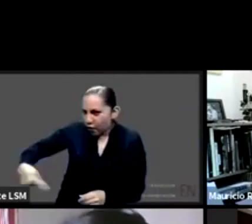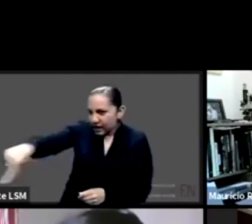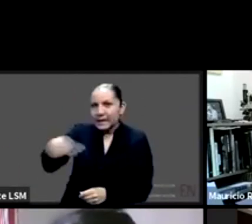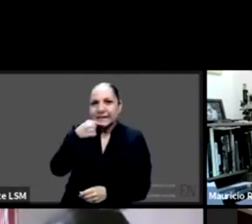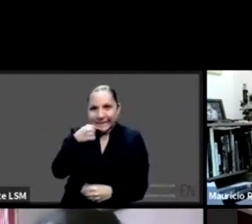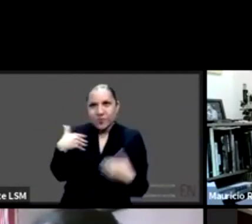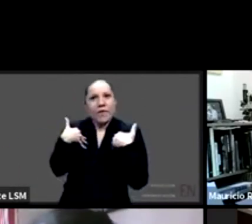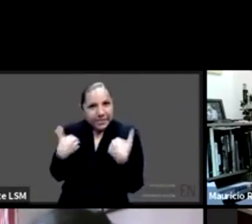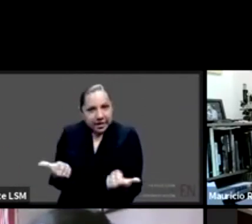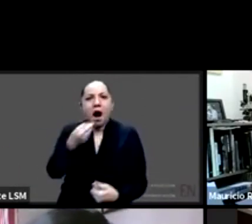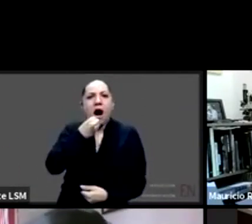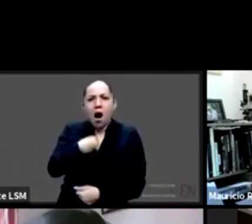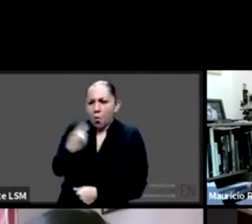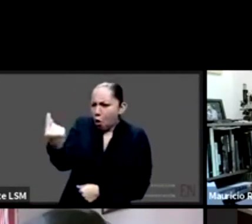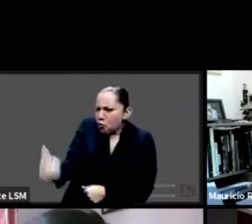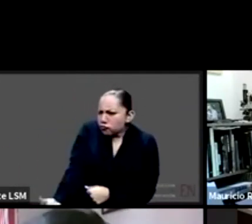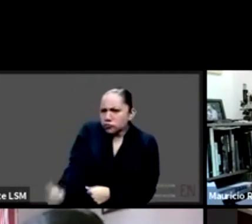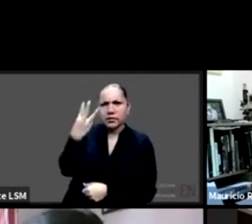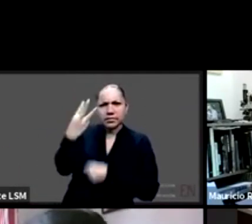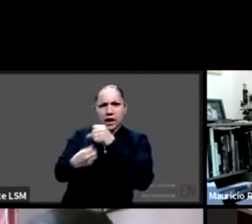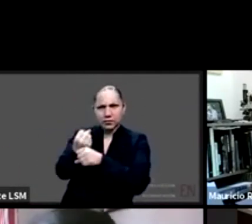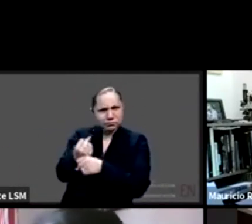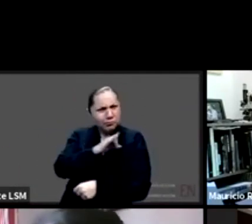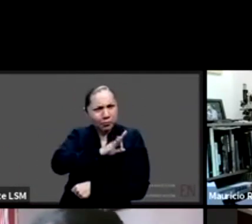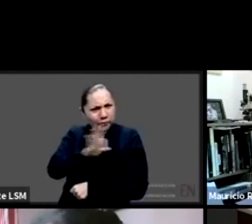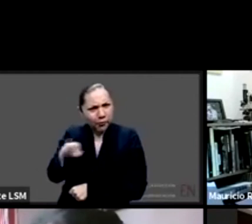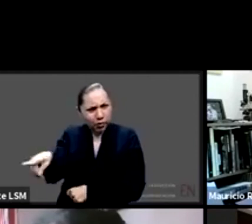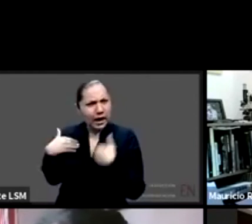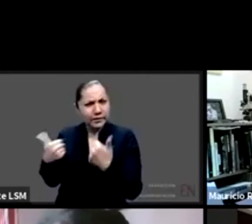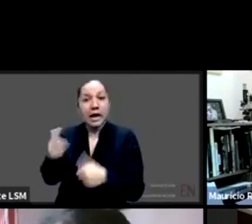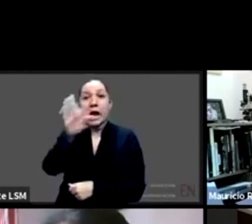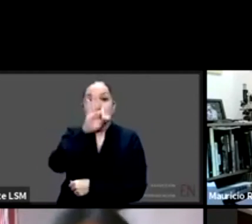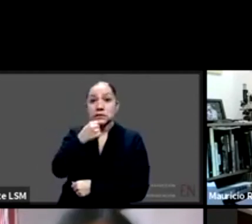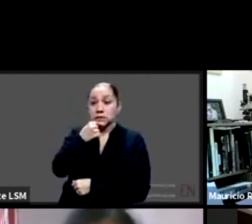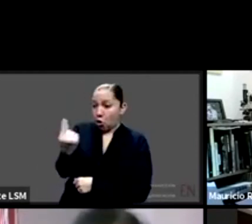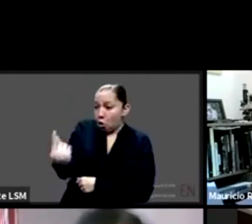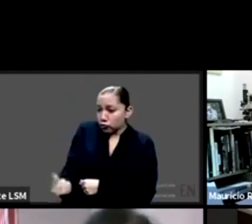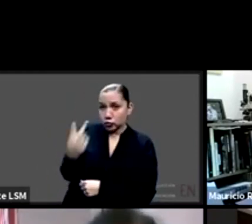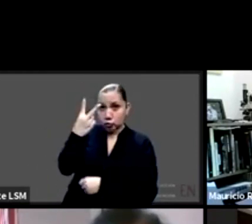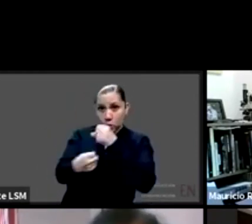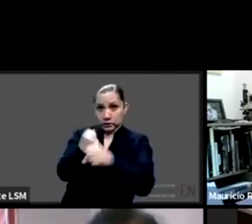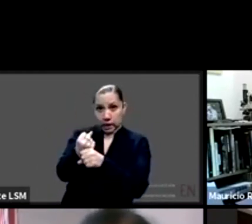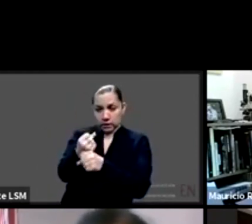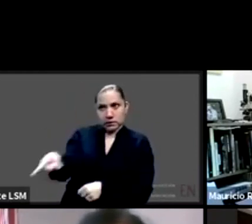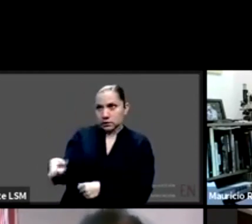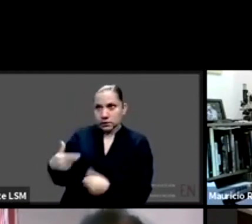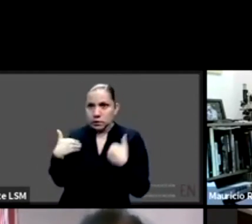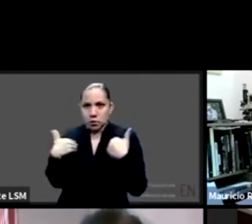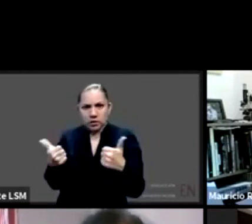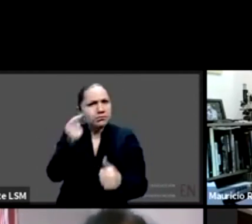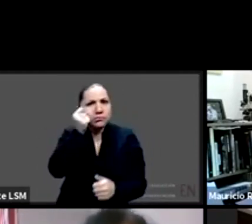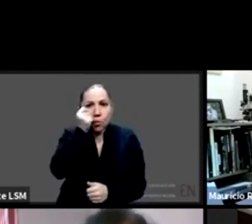si el niño y de dos años o un año no logra entenderlo no importa hay que hay que dedicarle unos minutos para